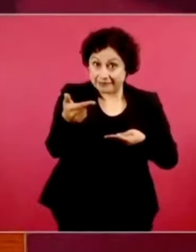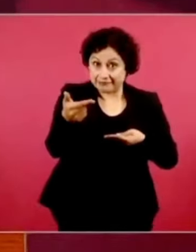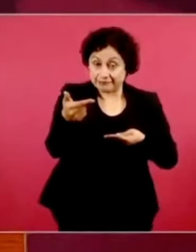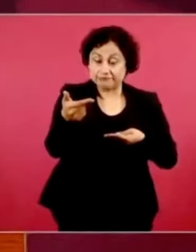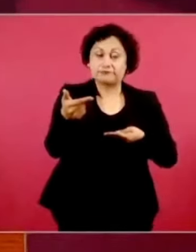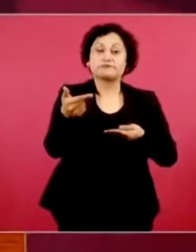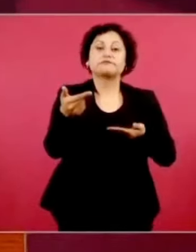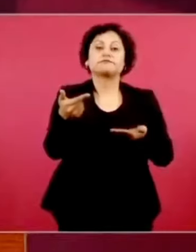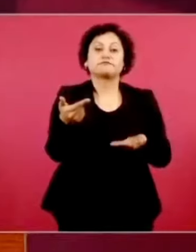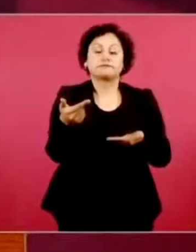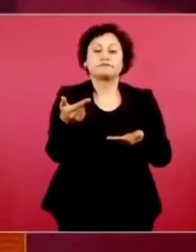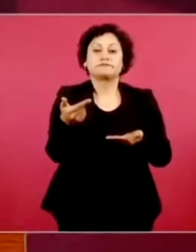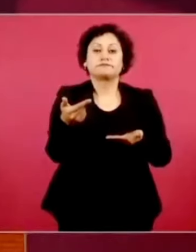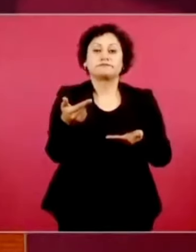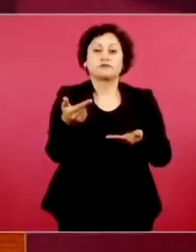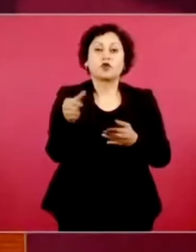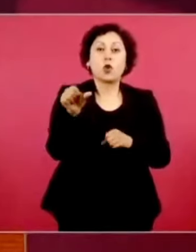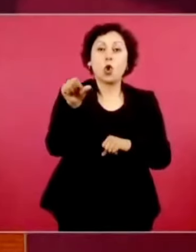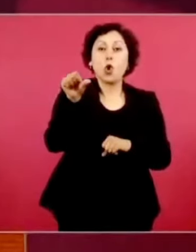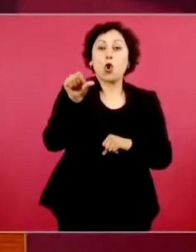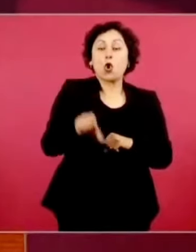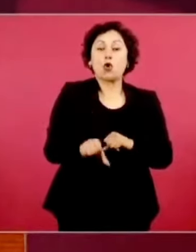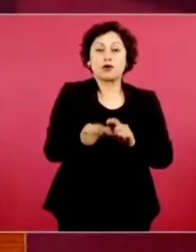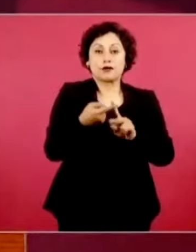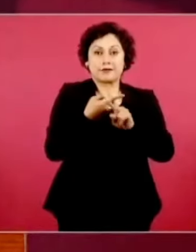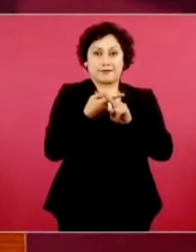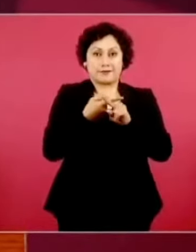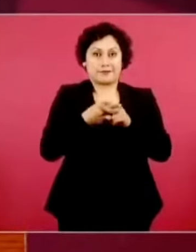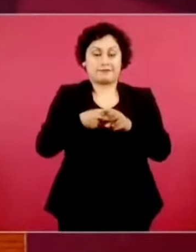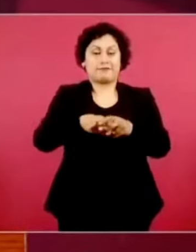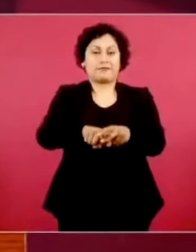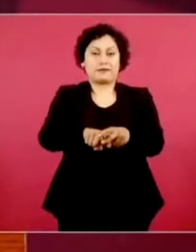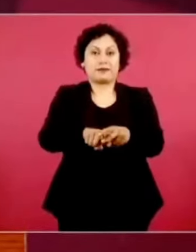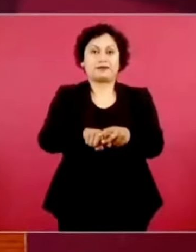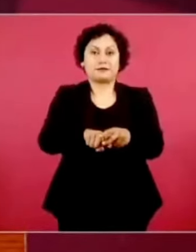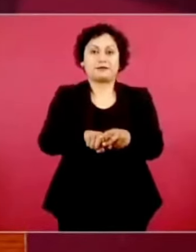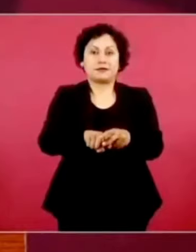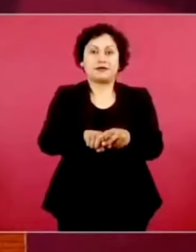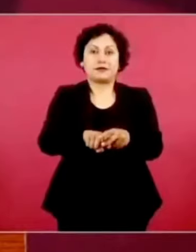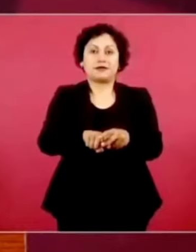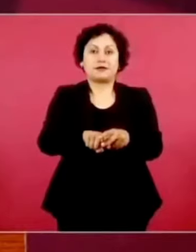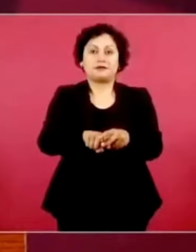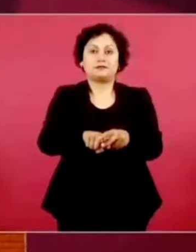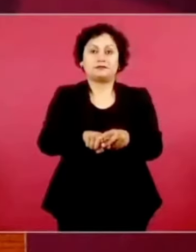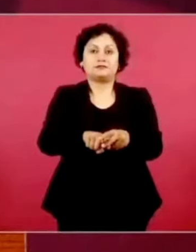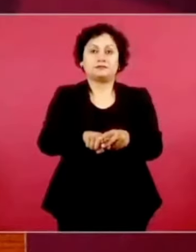a partir de hoy tendrán